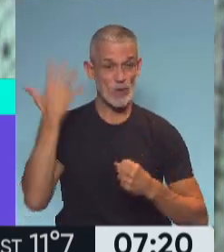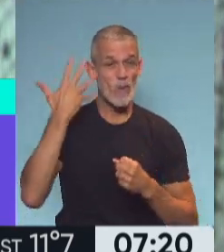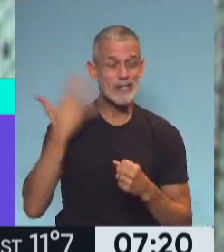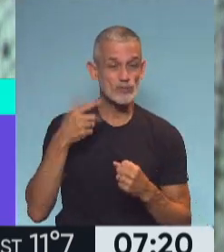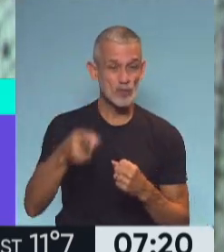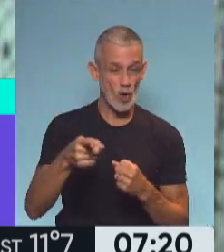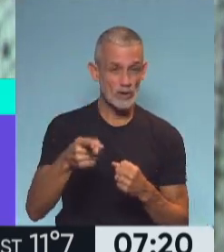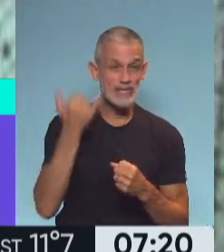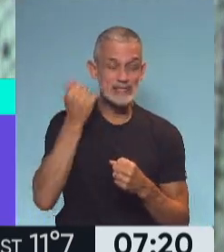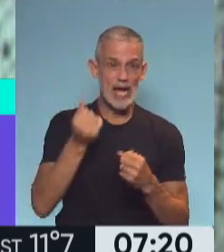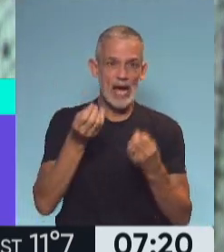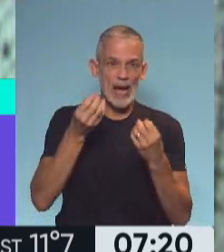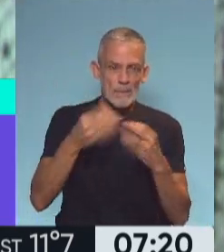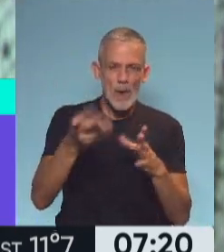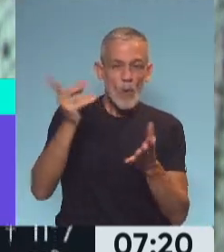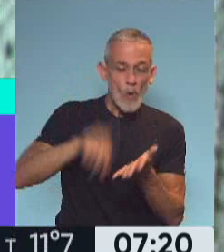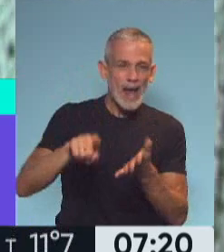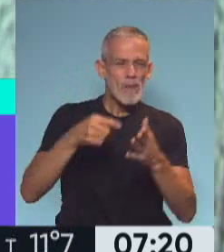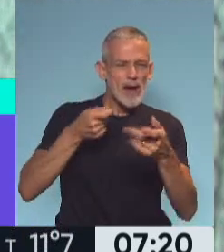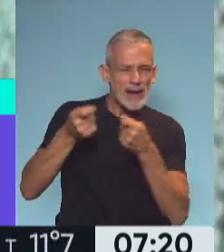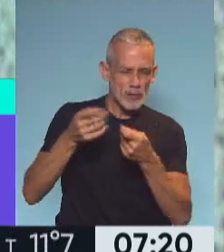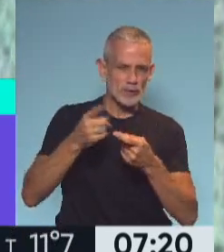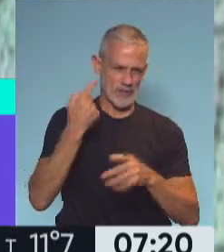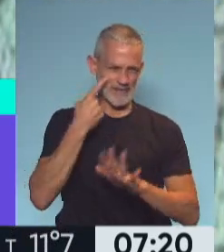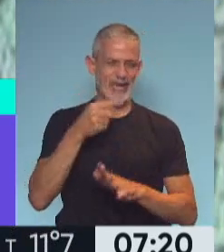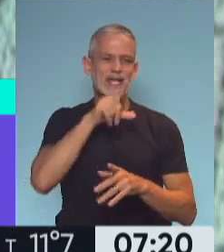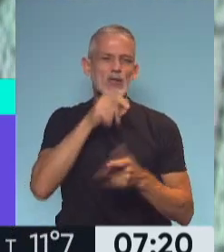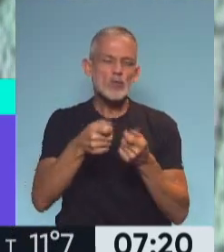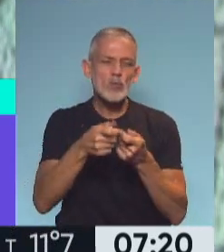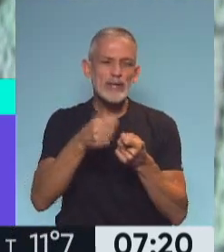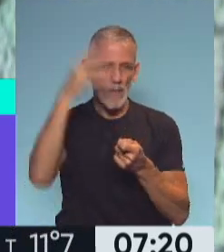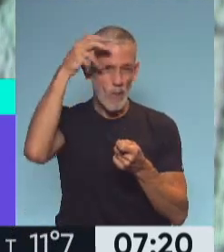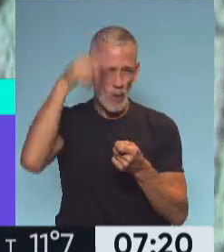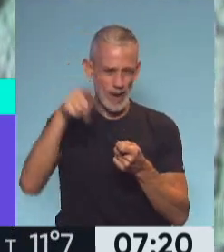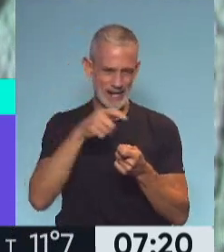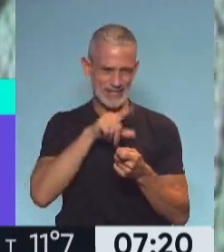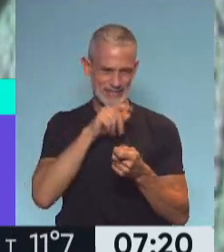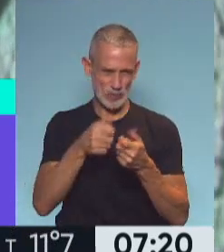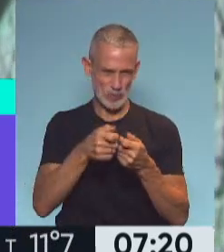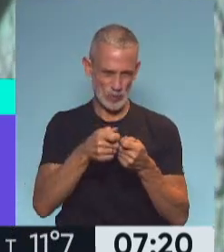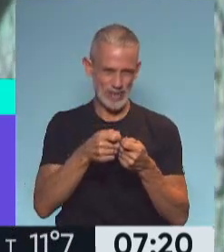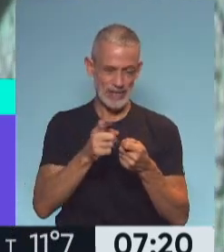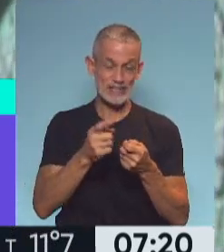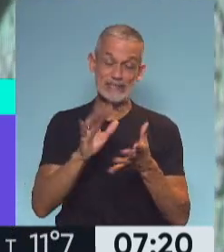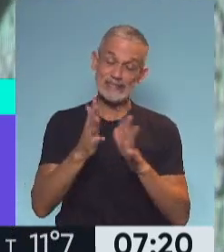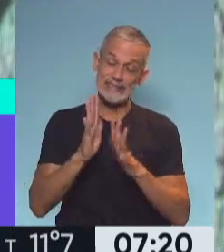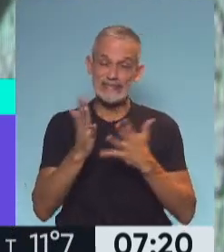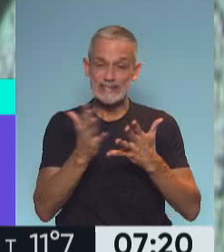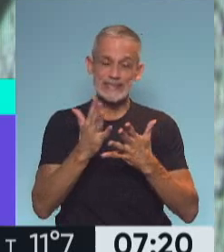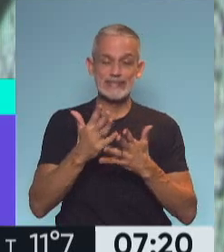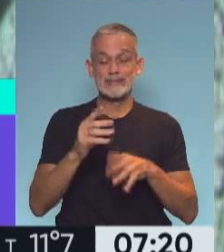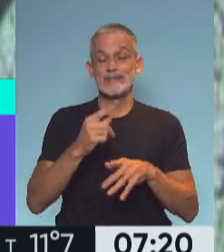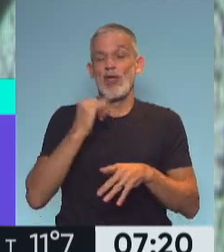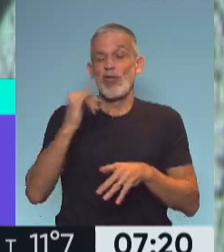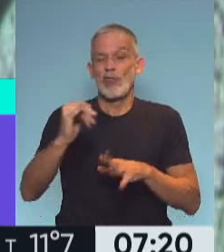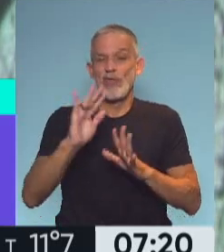Carla Bisotti, no al reinicio de las negociaciones, pero veamos lo que decía Patricia Bullrich en las últimas horas, en las que de una u otra manera sugirió,